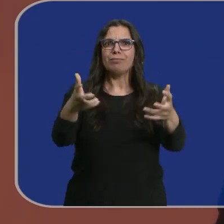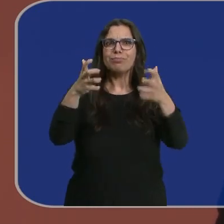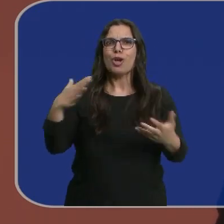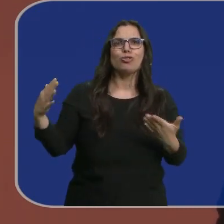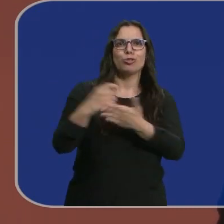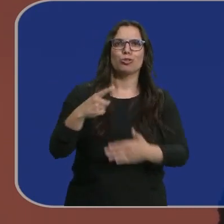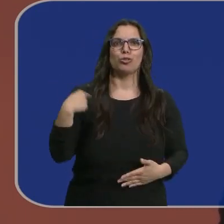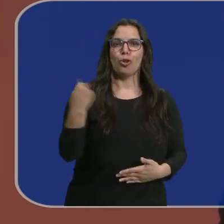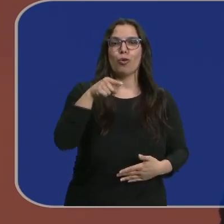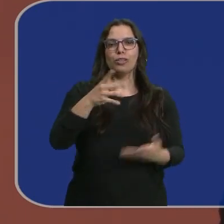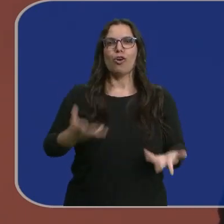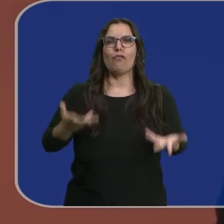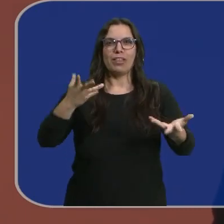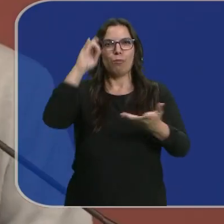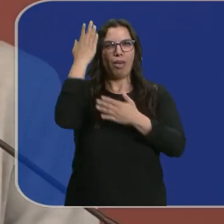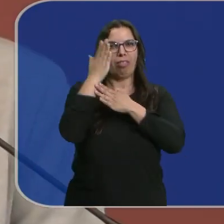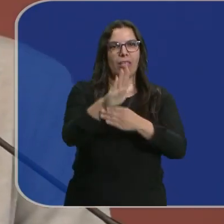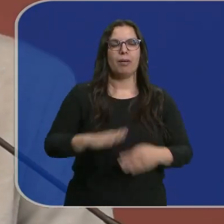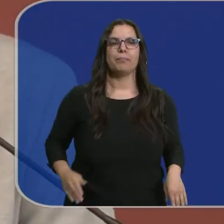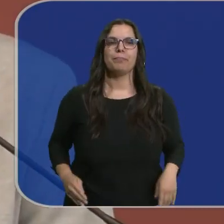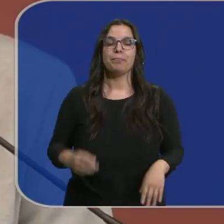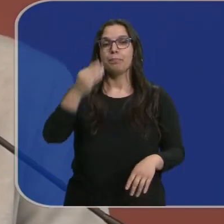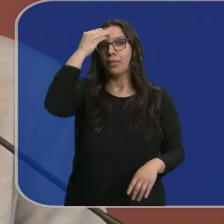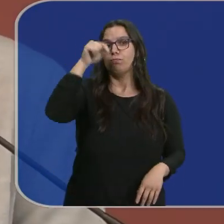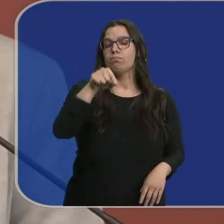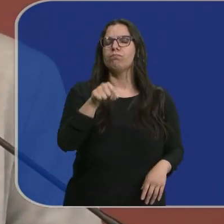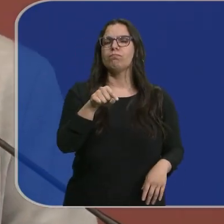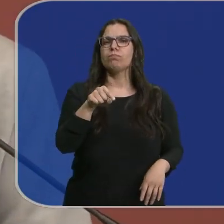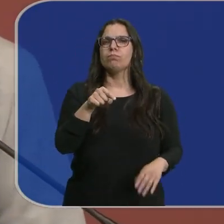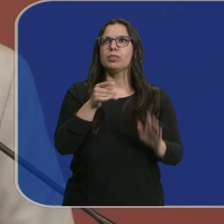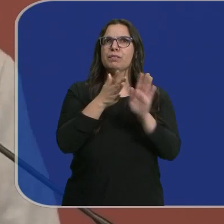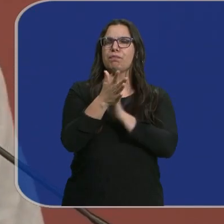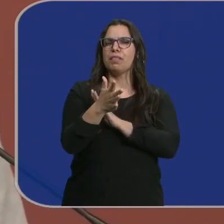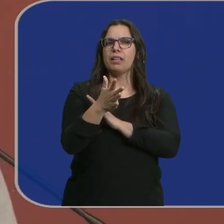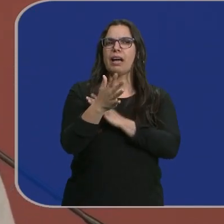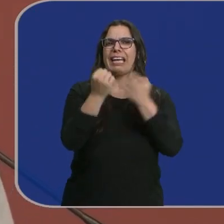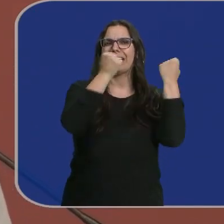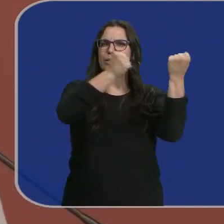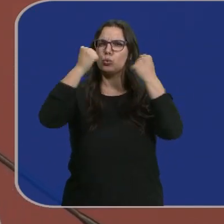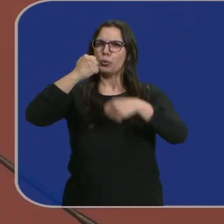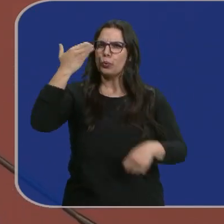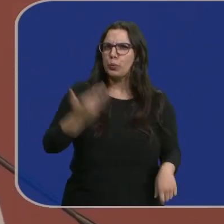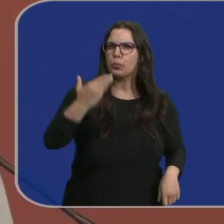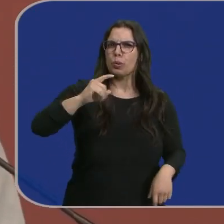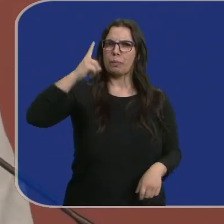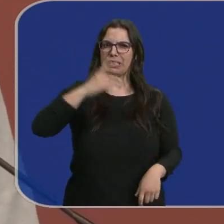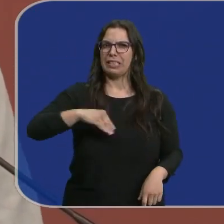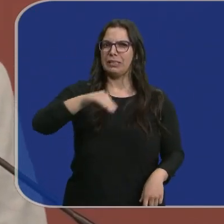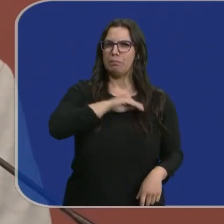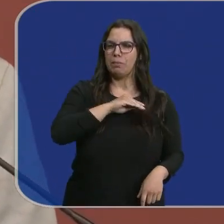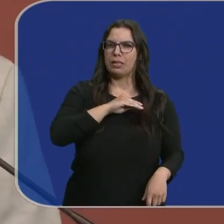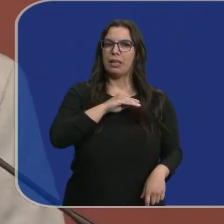Y esa es la oferta y el planteamiento que hacemos. Es creo que una de los, yo diría que la gran institución que existe en España